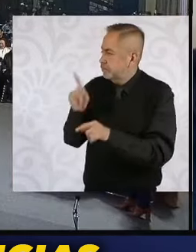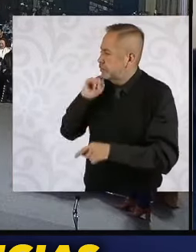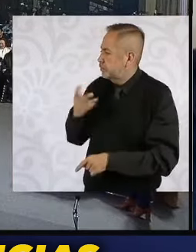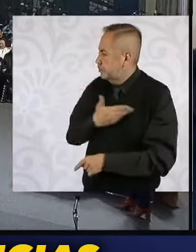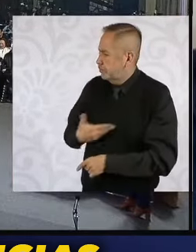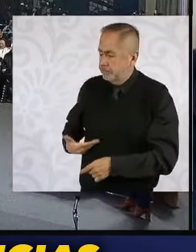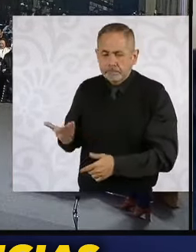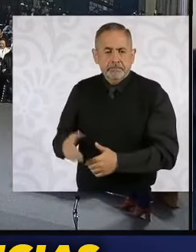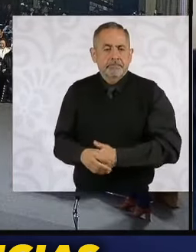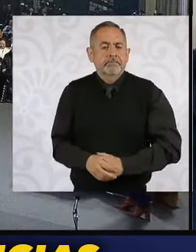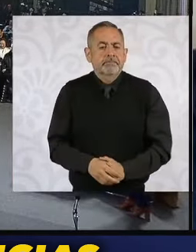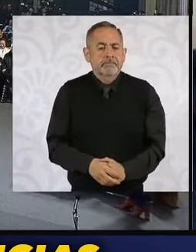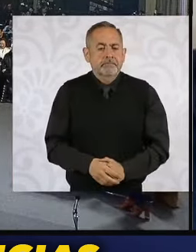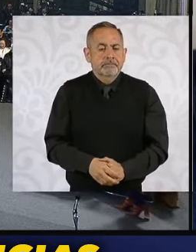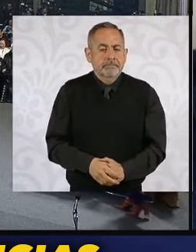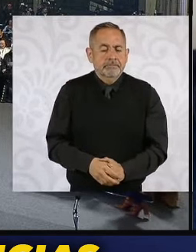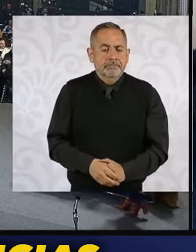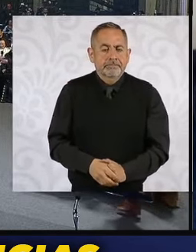Muchas gracias.